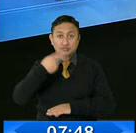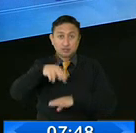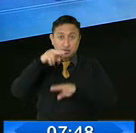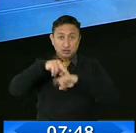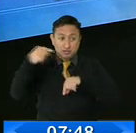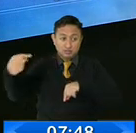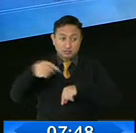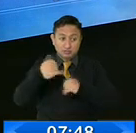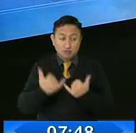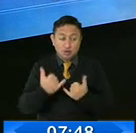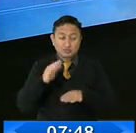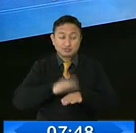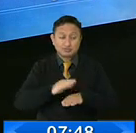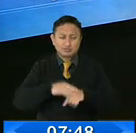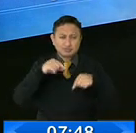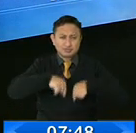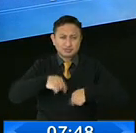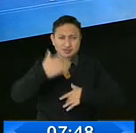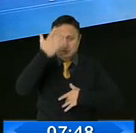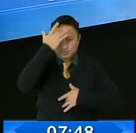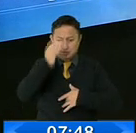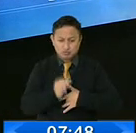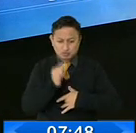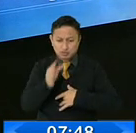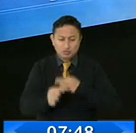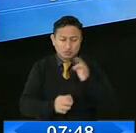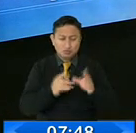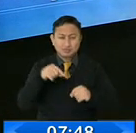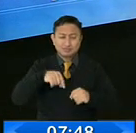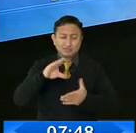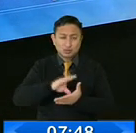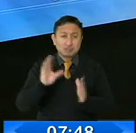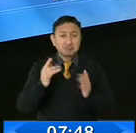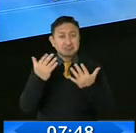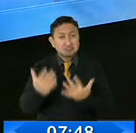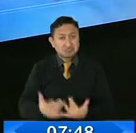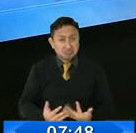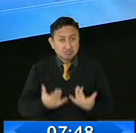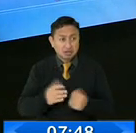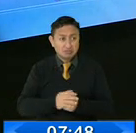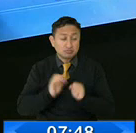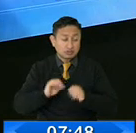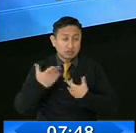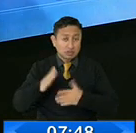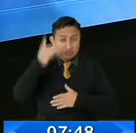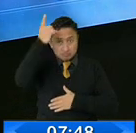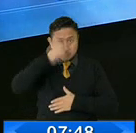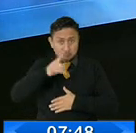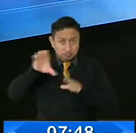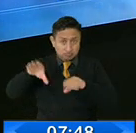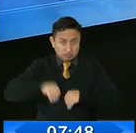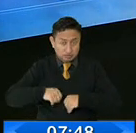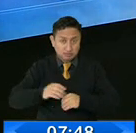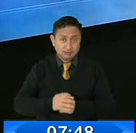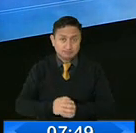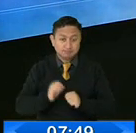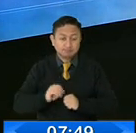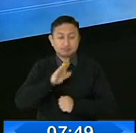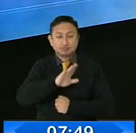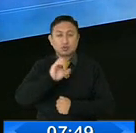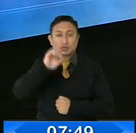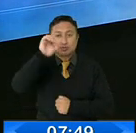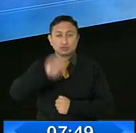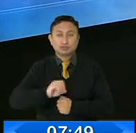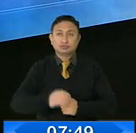que existe todavía un alto nivel de contagio en la ciudad. Hay que estar a la espera entonces de que se tome esta resolución y se mantenga en el 50